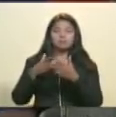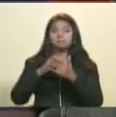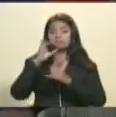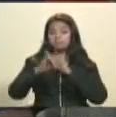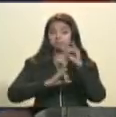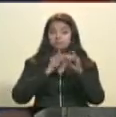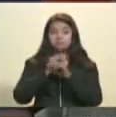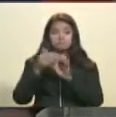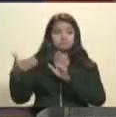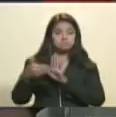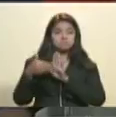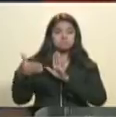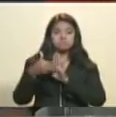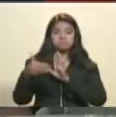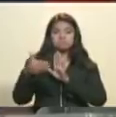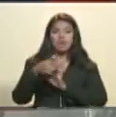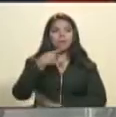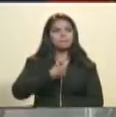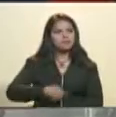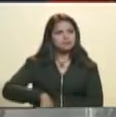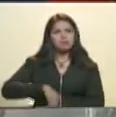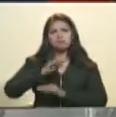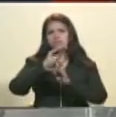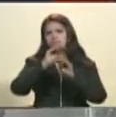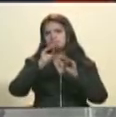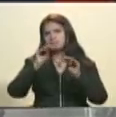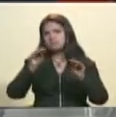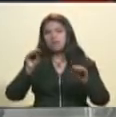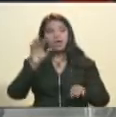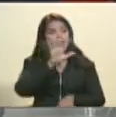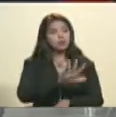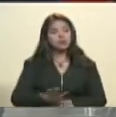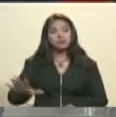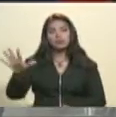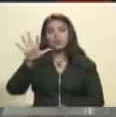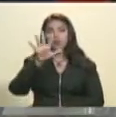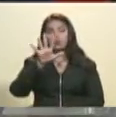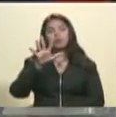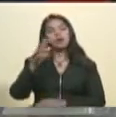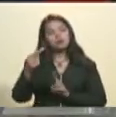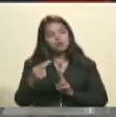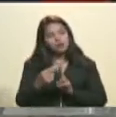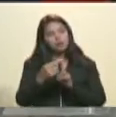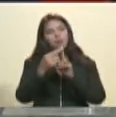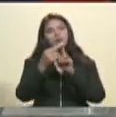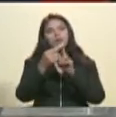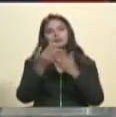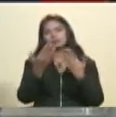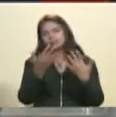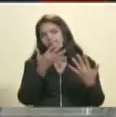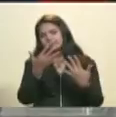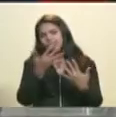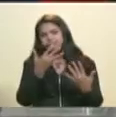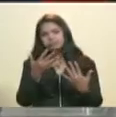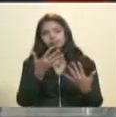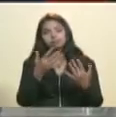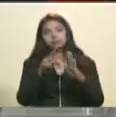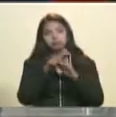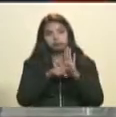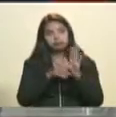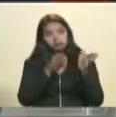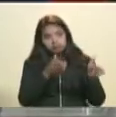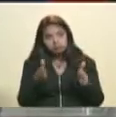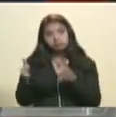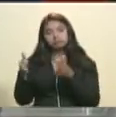el presidente ha convocado a los distintos sectores nacionales al encuentro y a la construcción de condiciones que